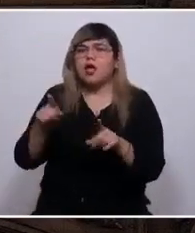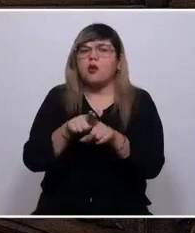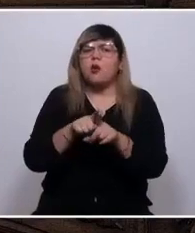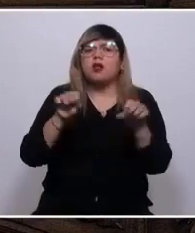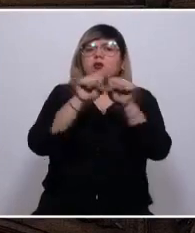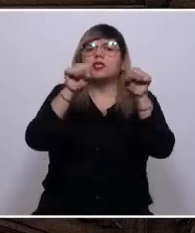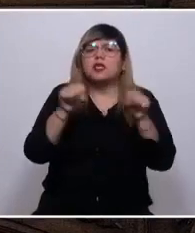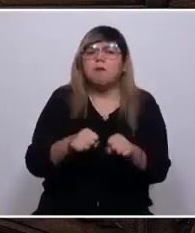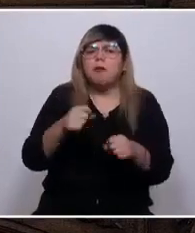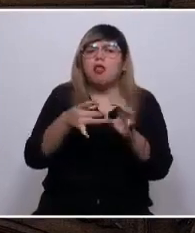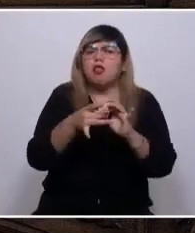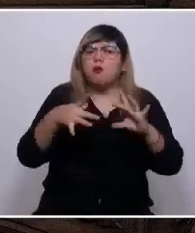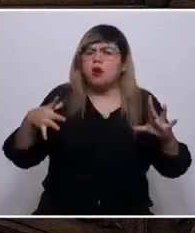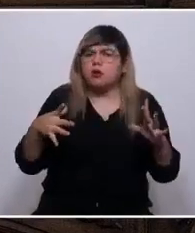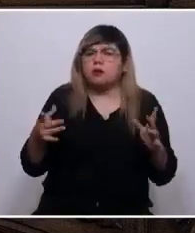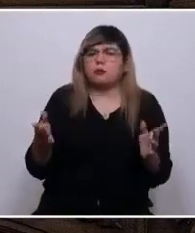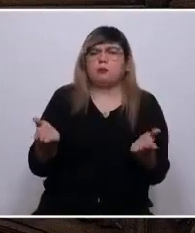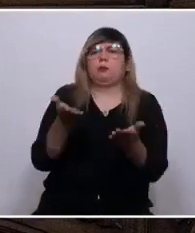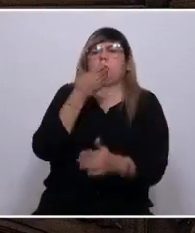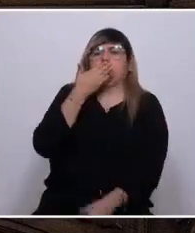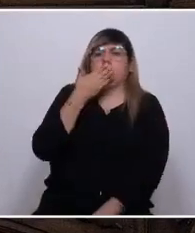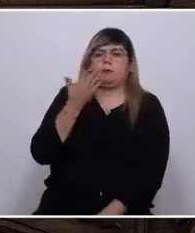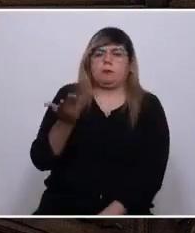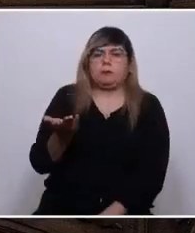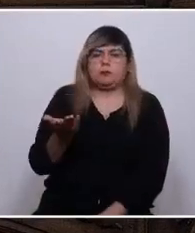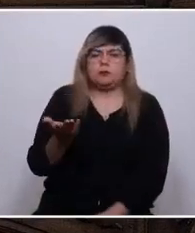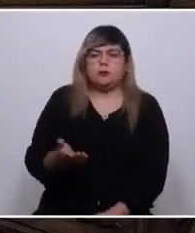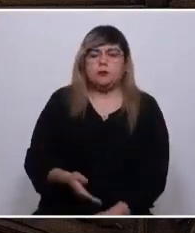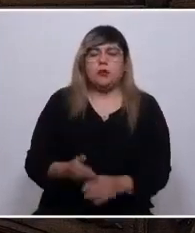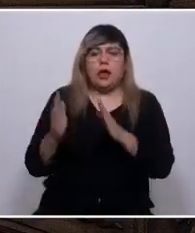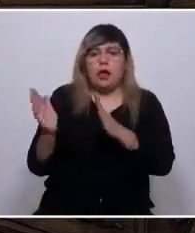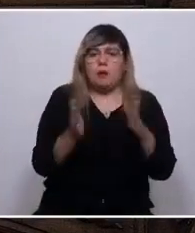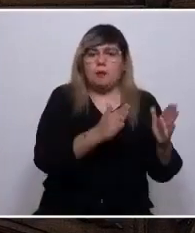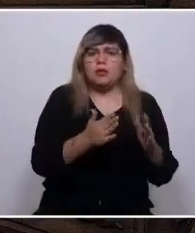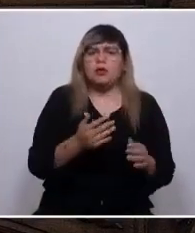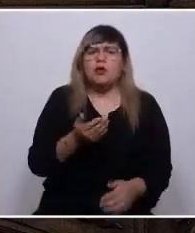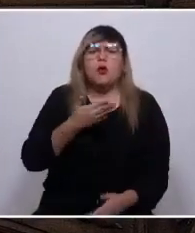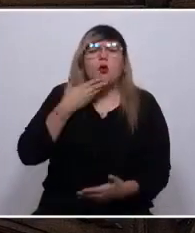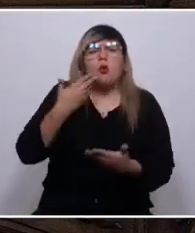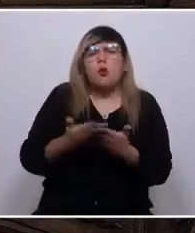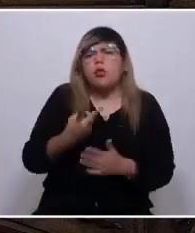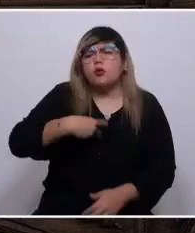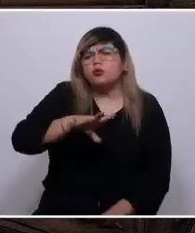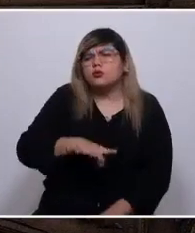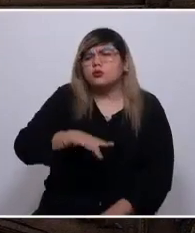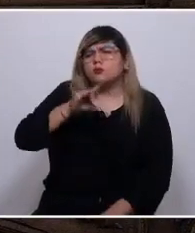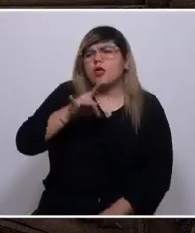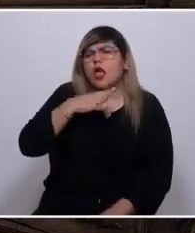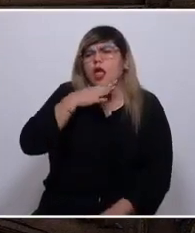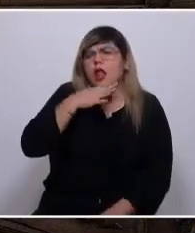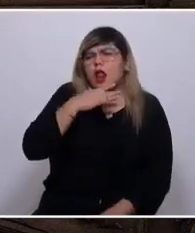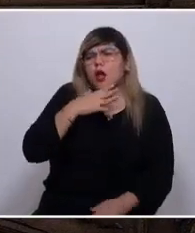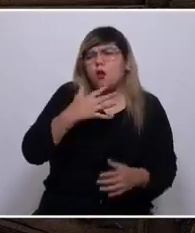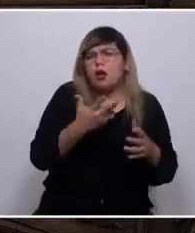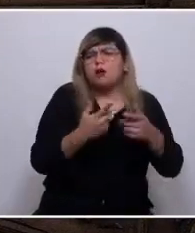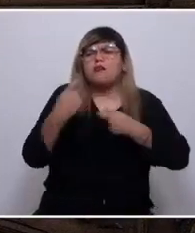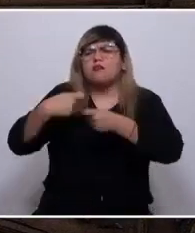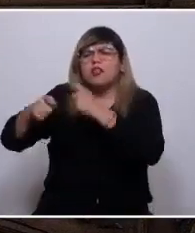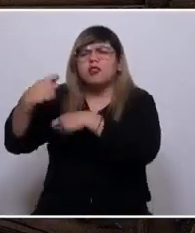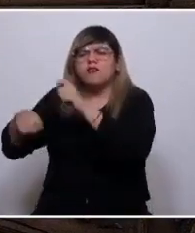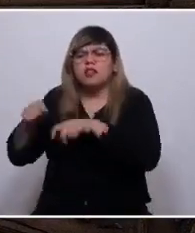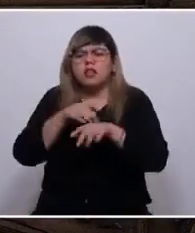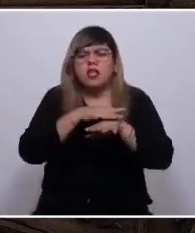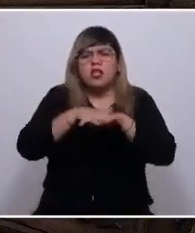De contrapartida, perdón. Por otro lado, ¿en qué momento decidimos que se iba a subsidiar la agroexportación mediante obras de riesgo